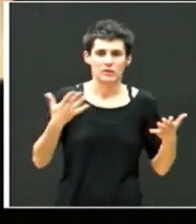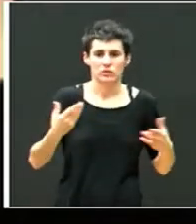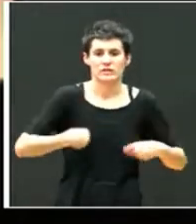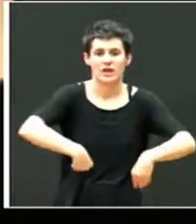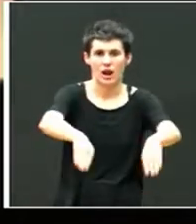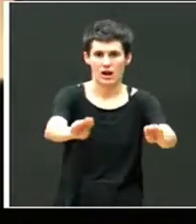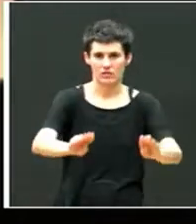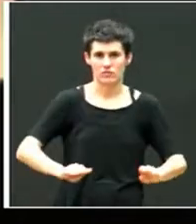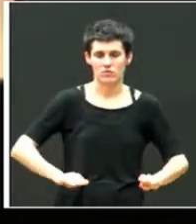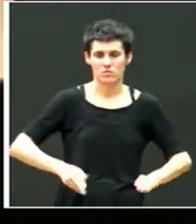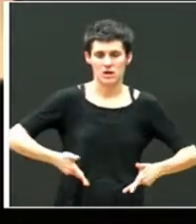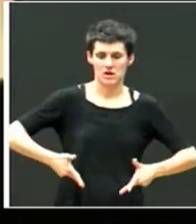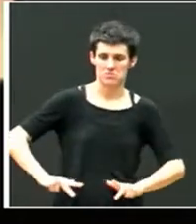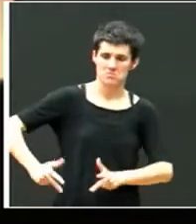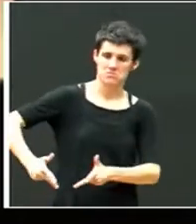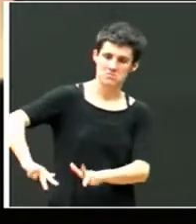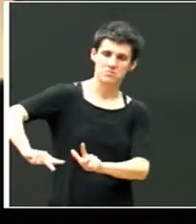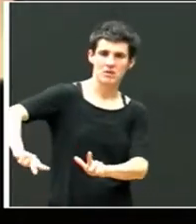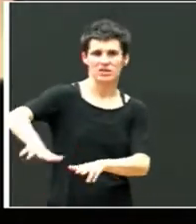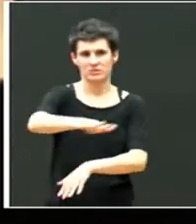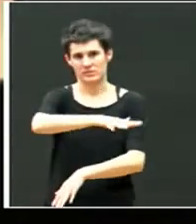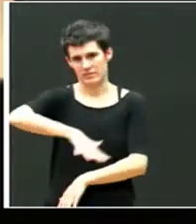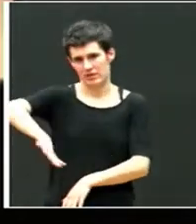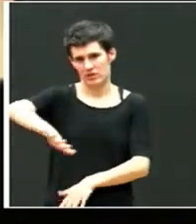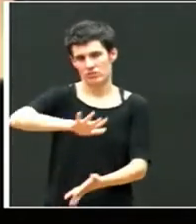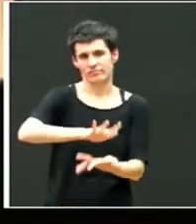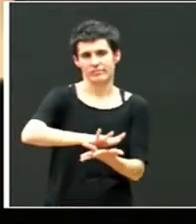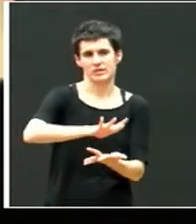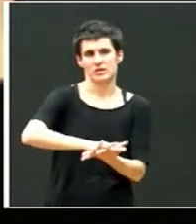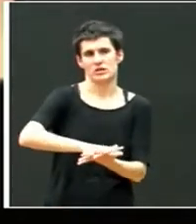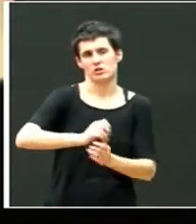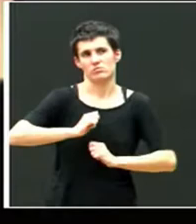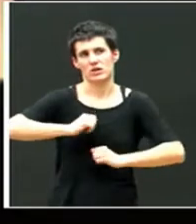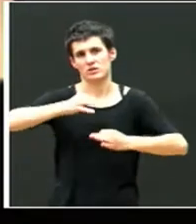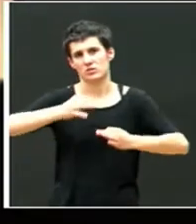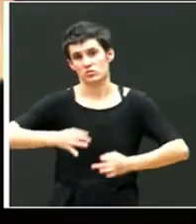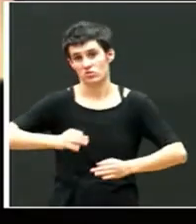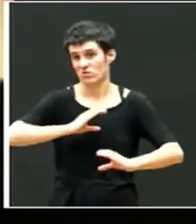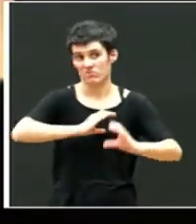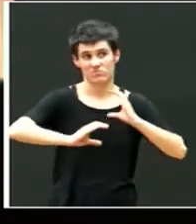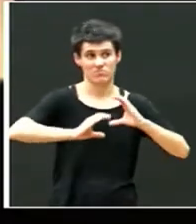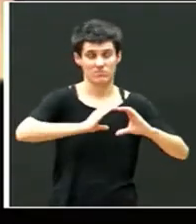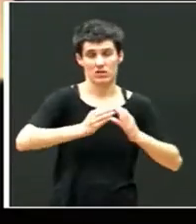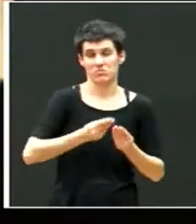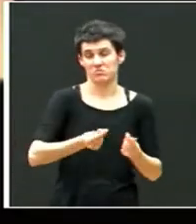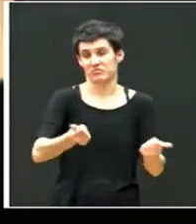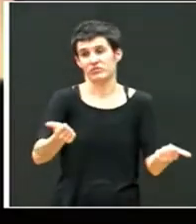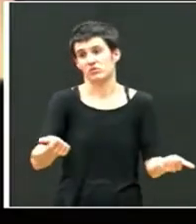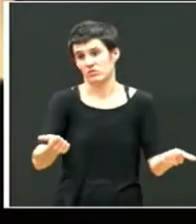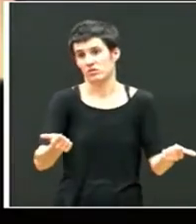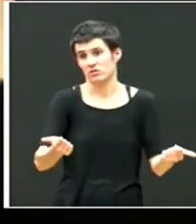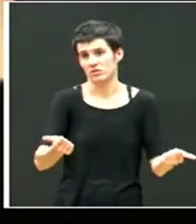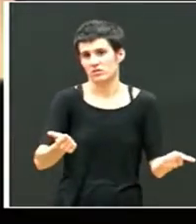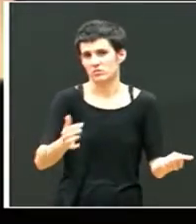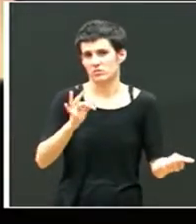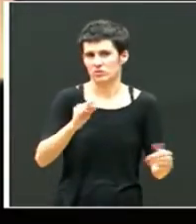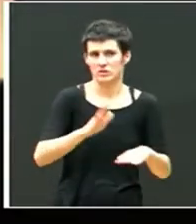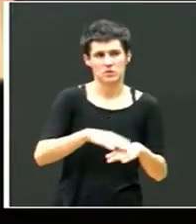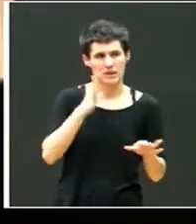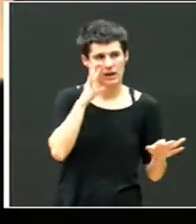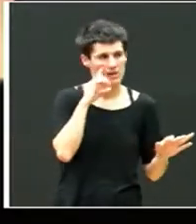un espacio tranquilo y seguro en la que la comunicación fluye y además es muy bueno para observar.